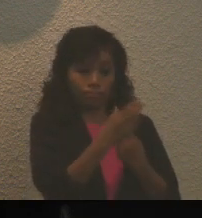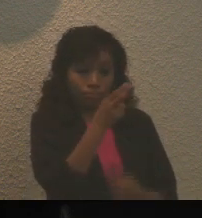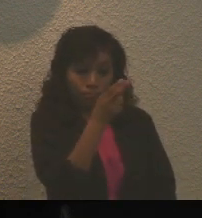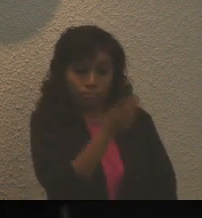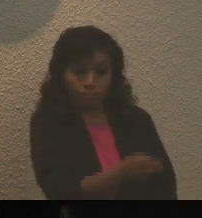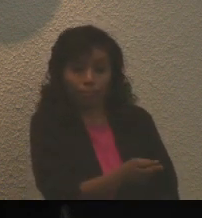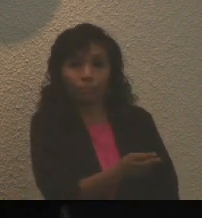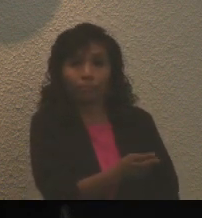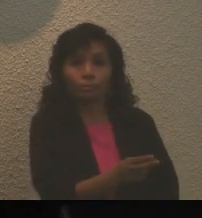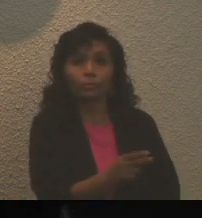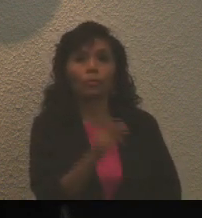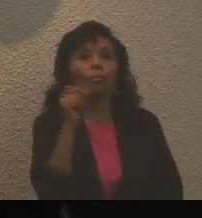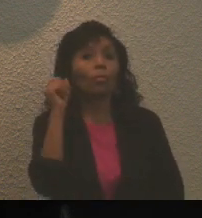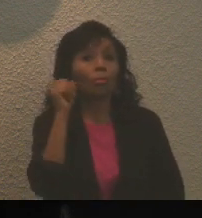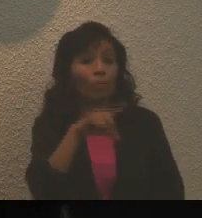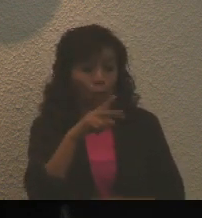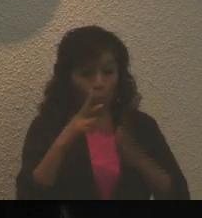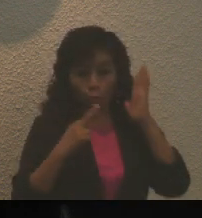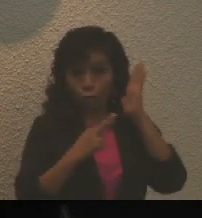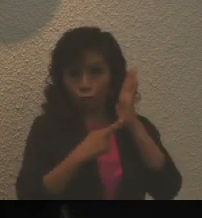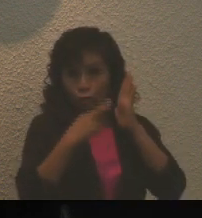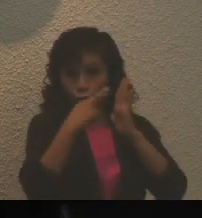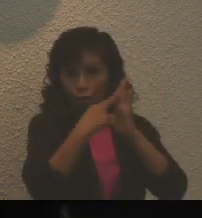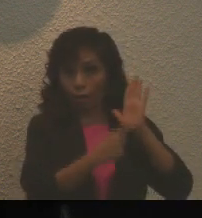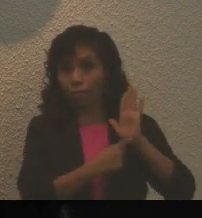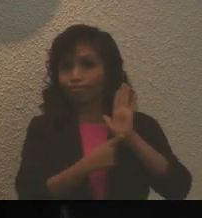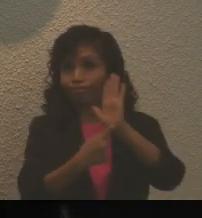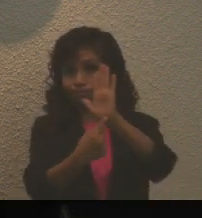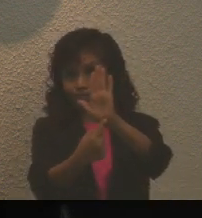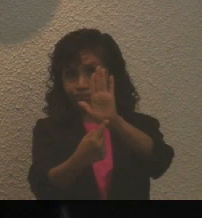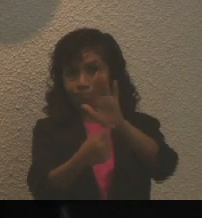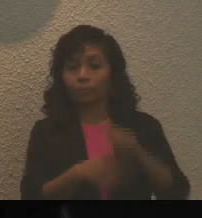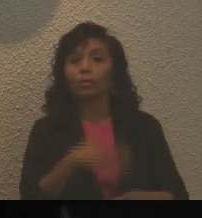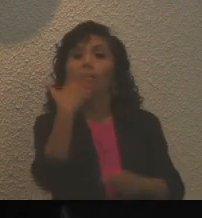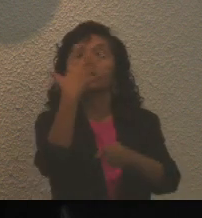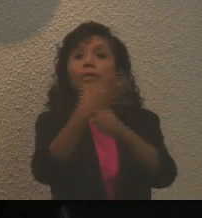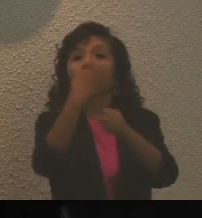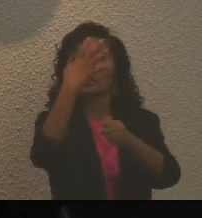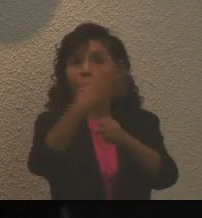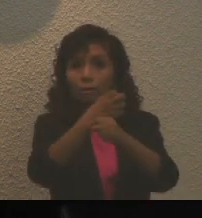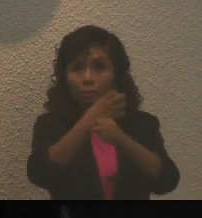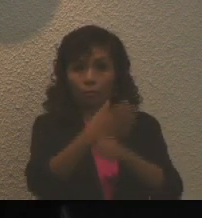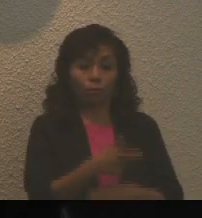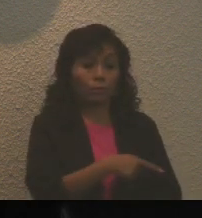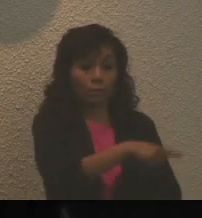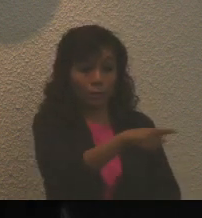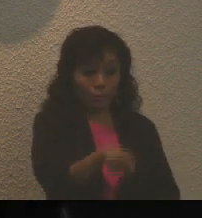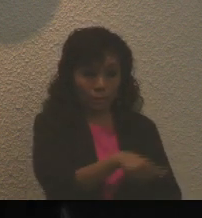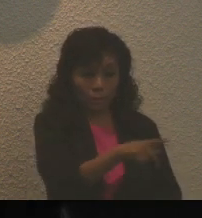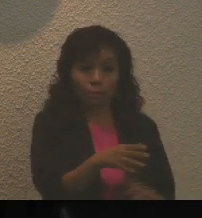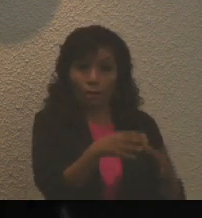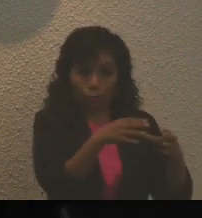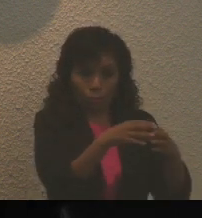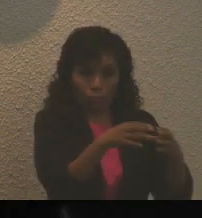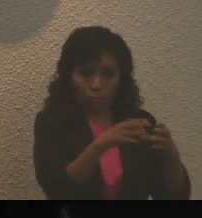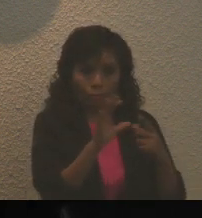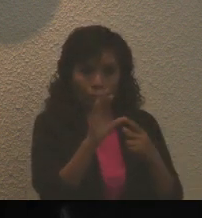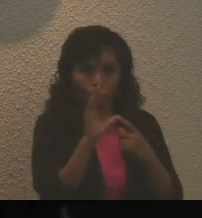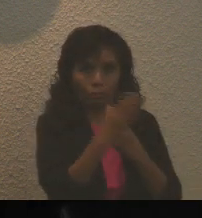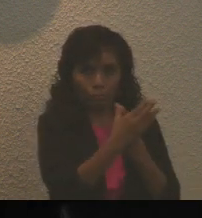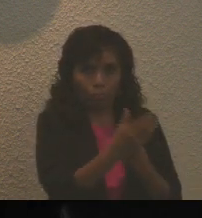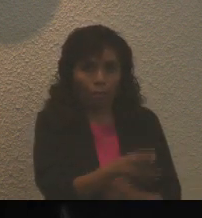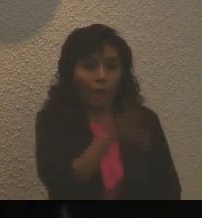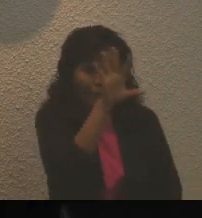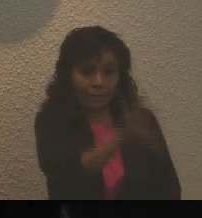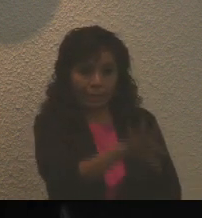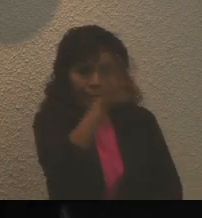mismo que será expedido por la propia Comisión. Quinto, en caso de que la Comisión Dictaminadora determine